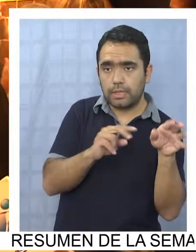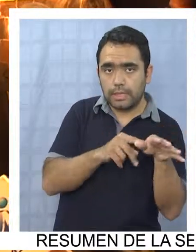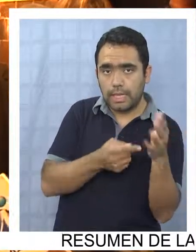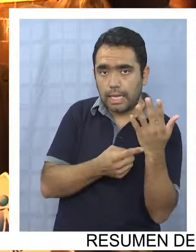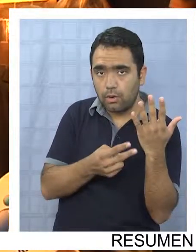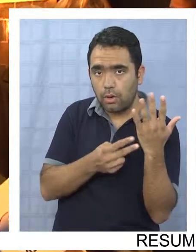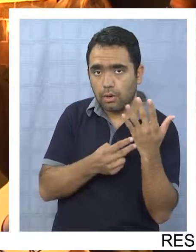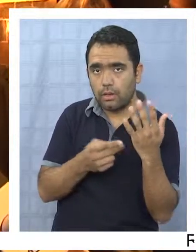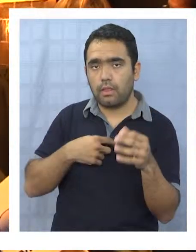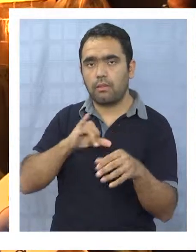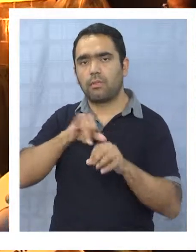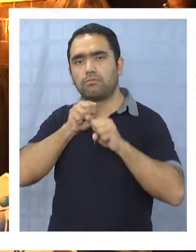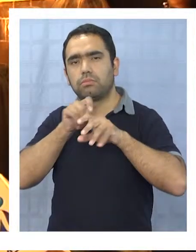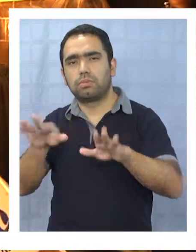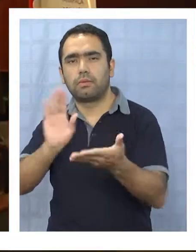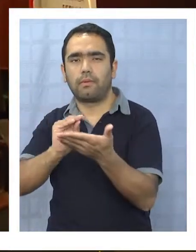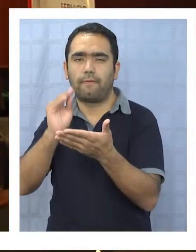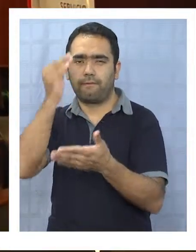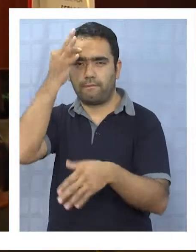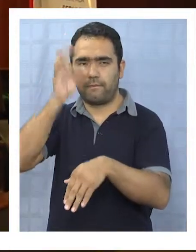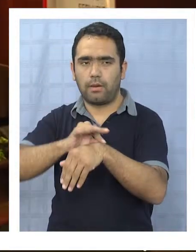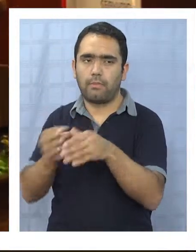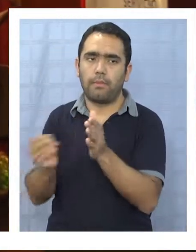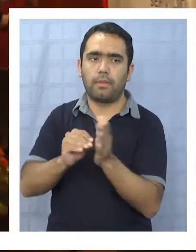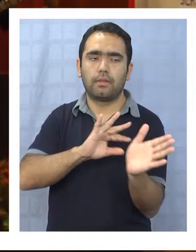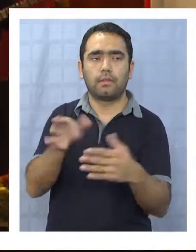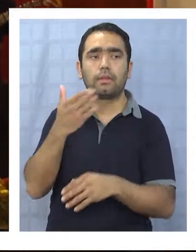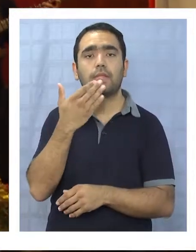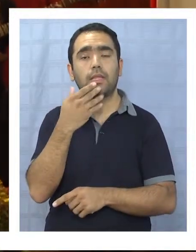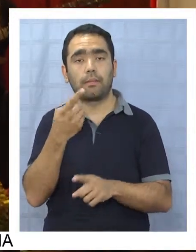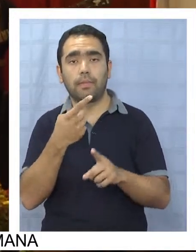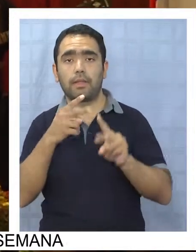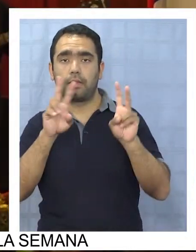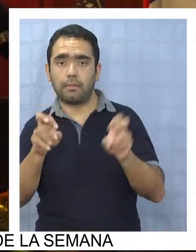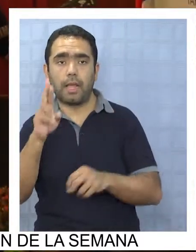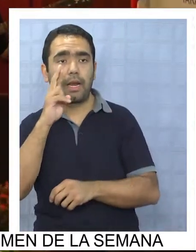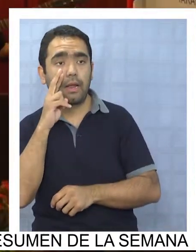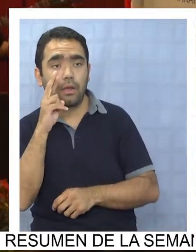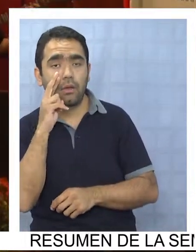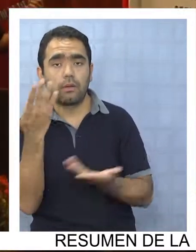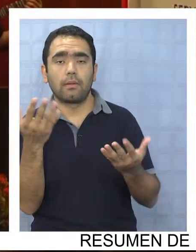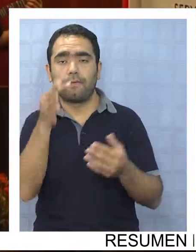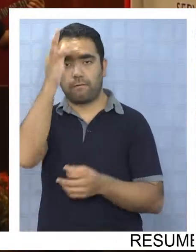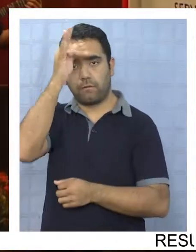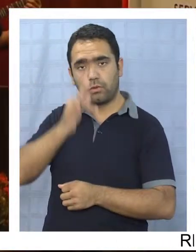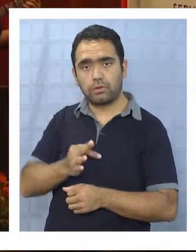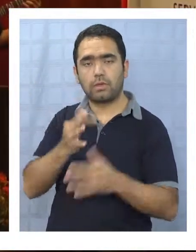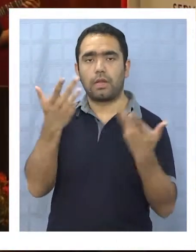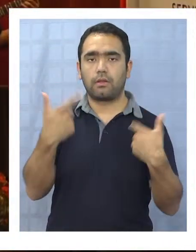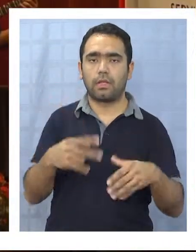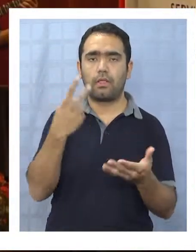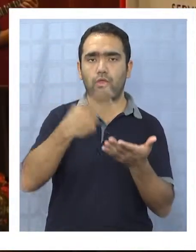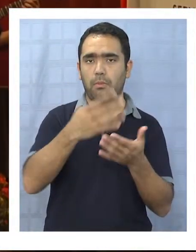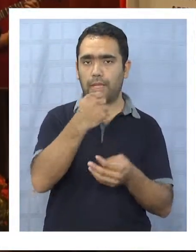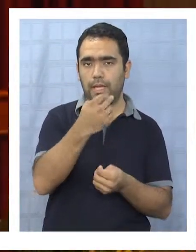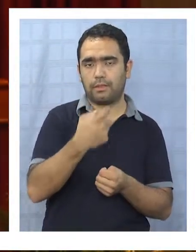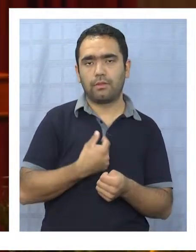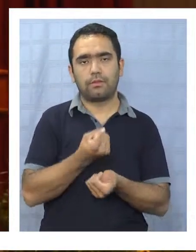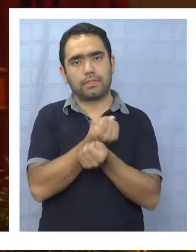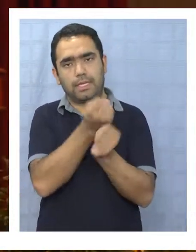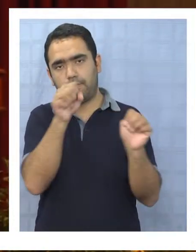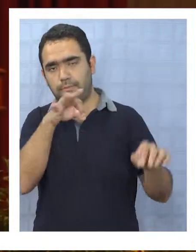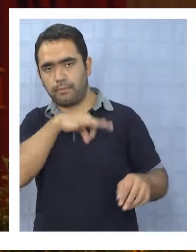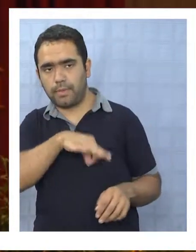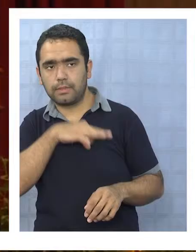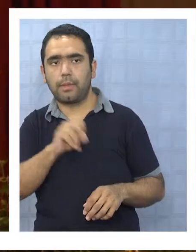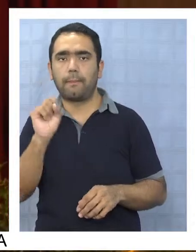enfermándose y va a seguir muriéndose. Además la ceremonia estuvo marcada por un reconocimiento de parte del servicio a funcionarios que se